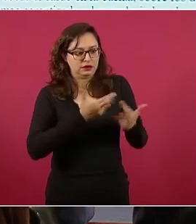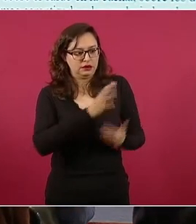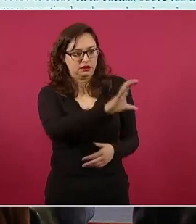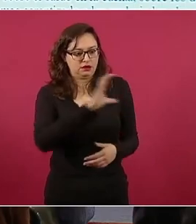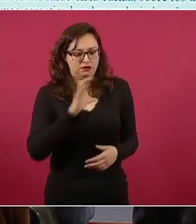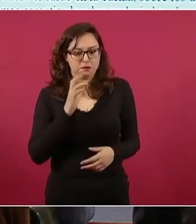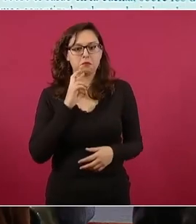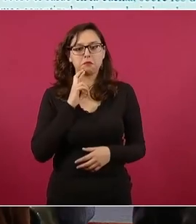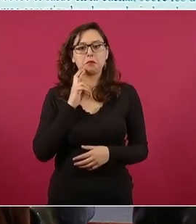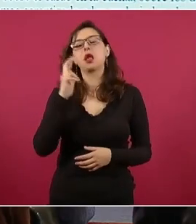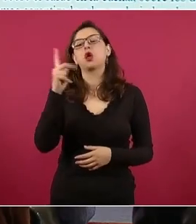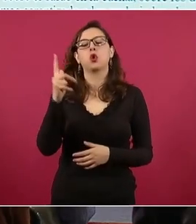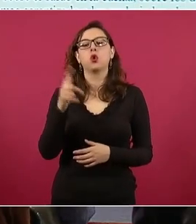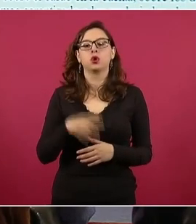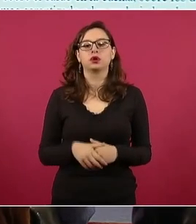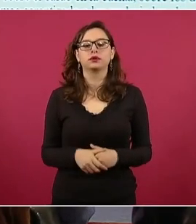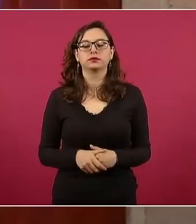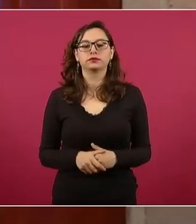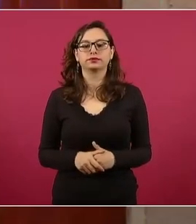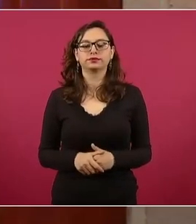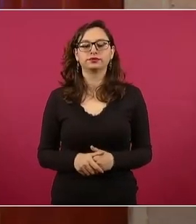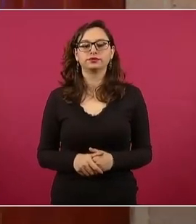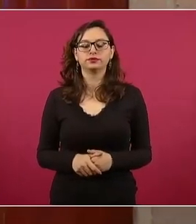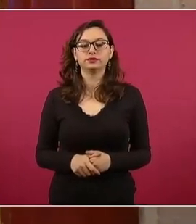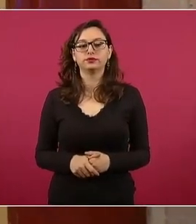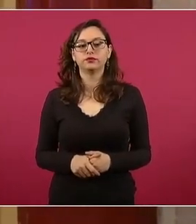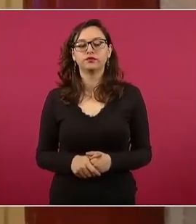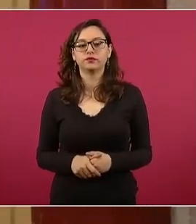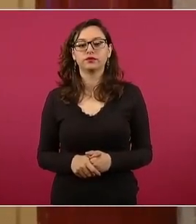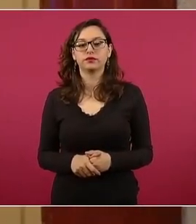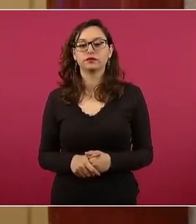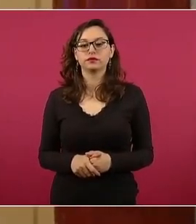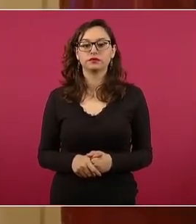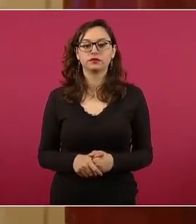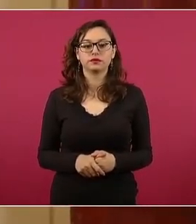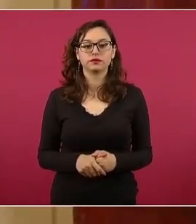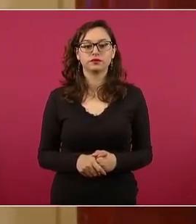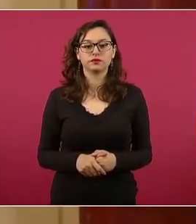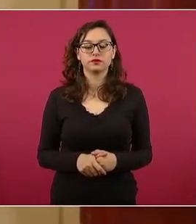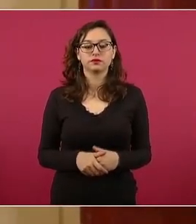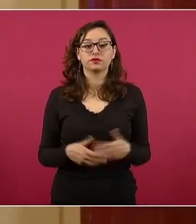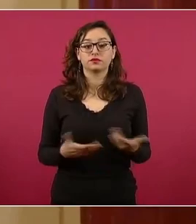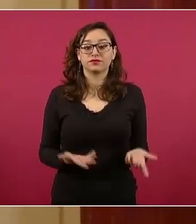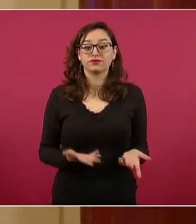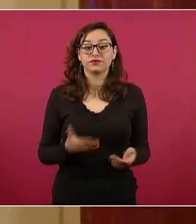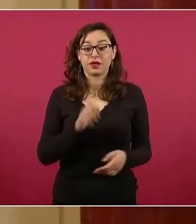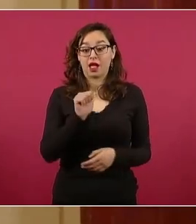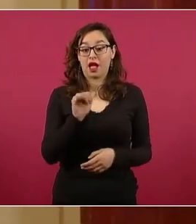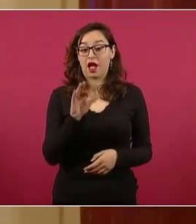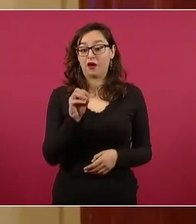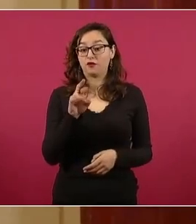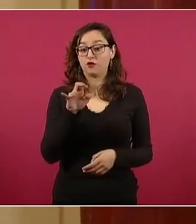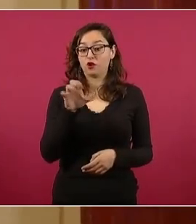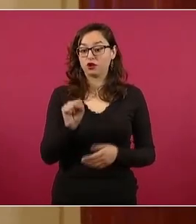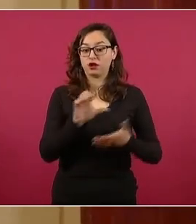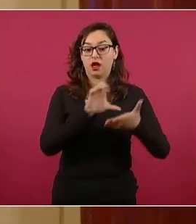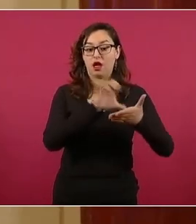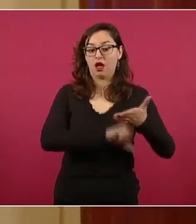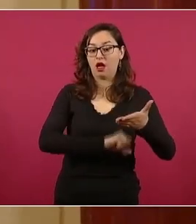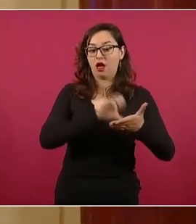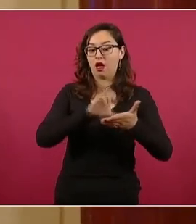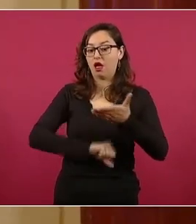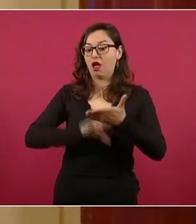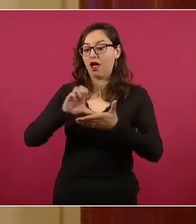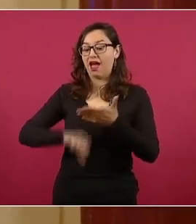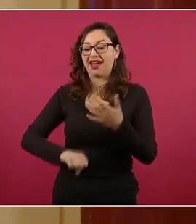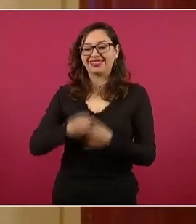En su primera etapa, las Afores llegaron a cobrar tres comisiones distintas sobre el